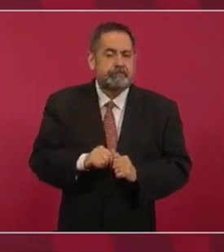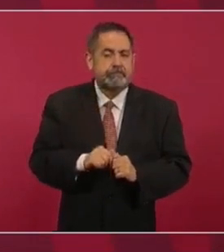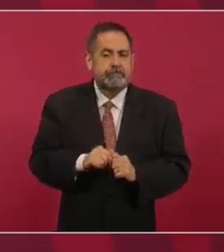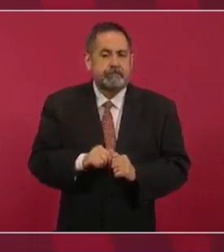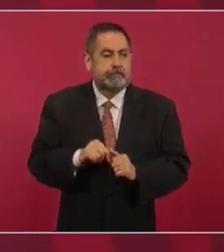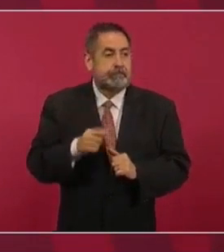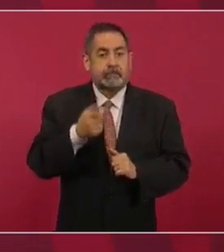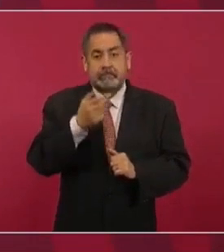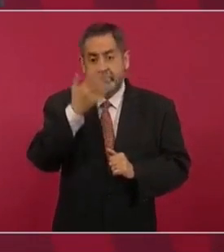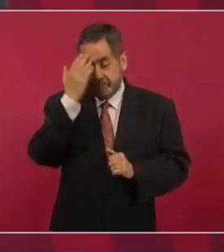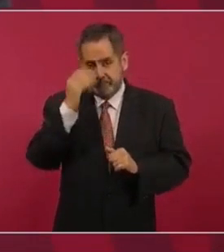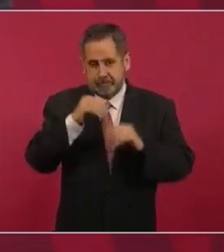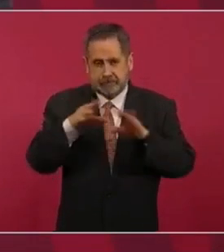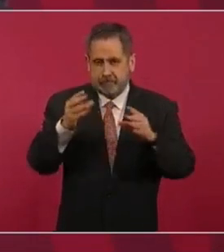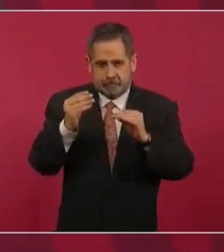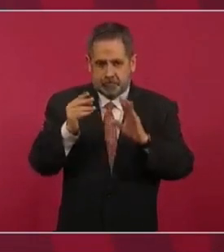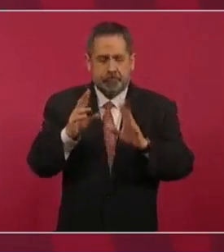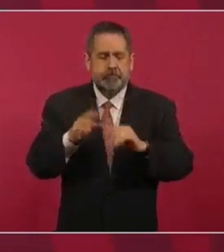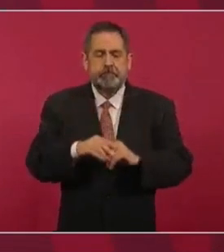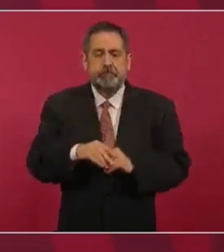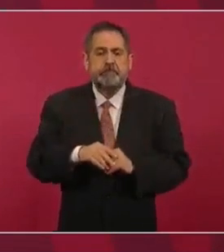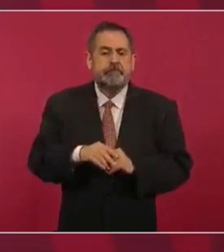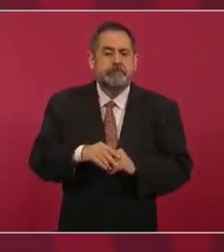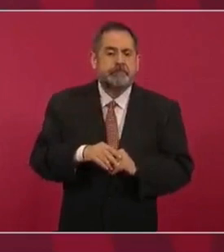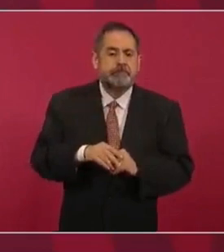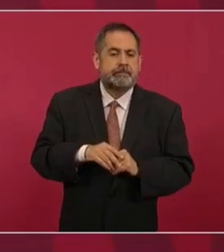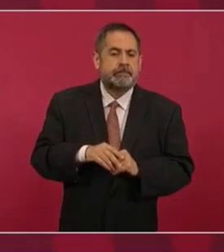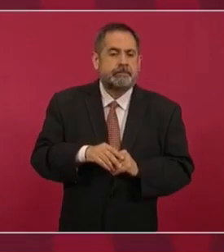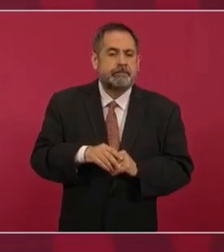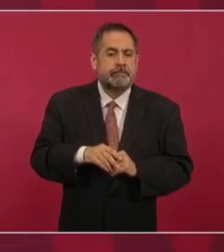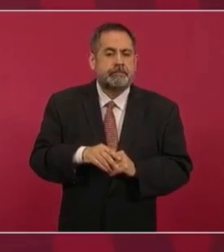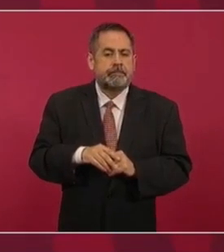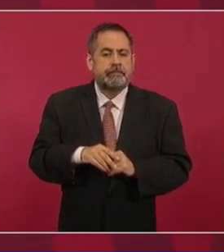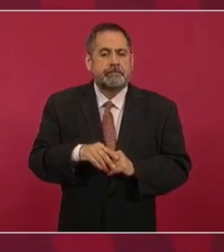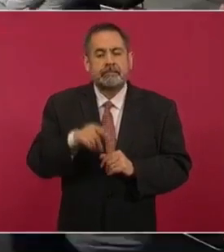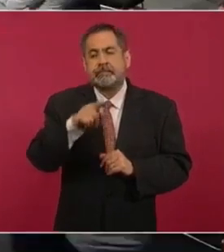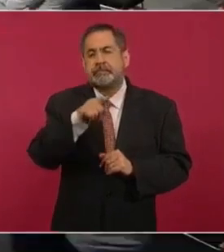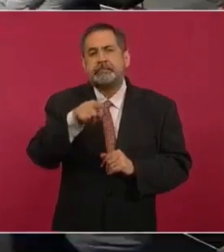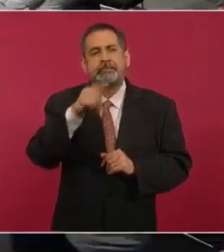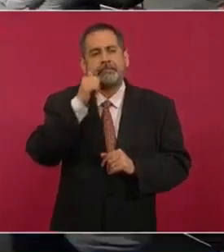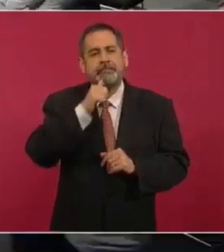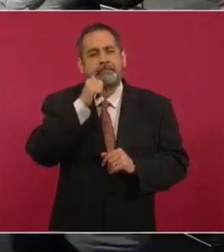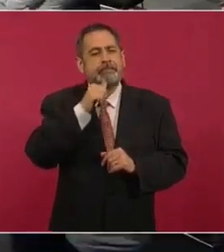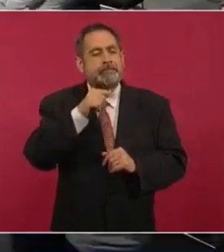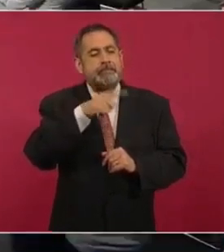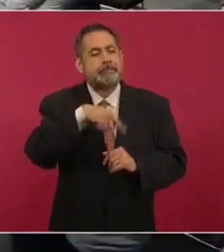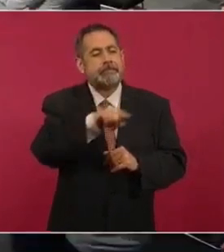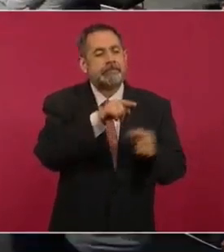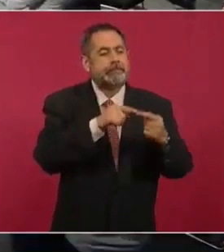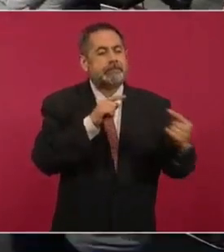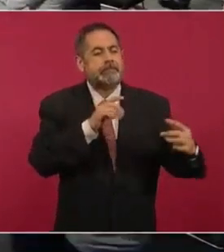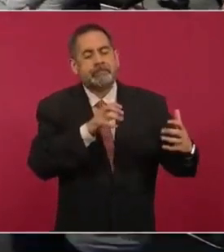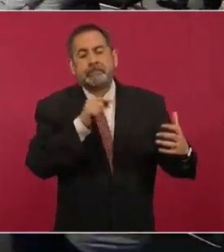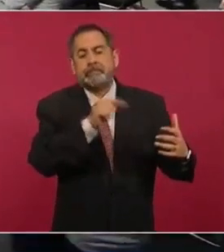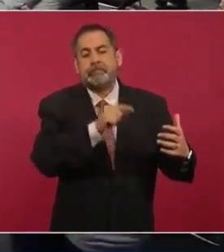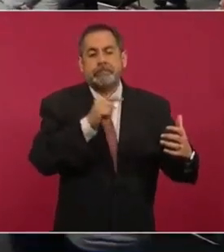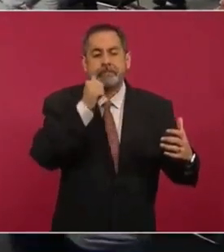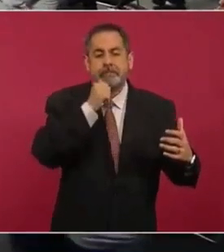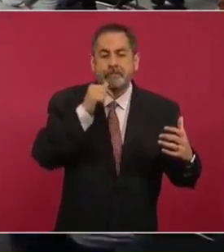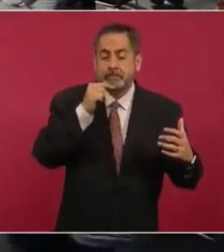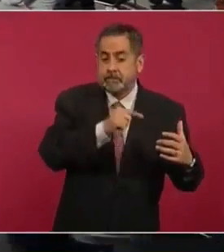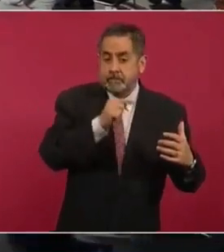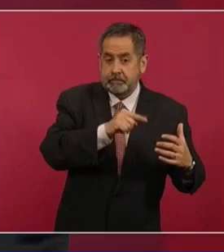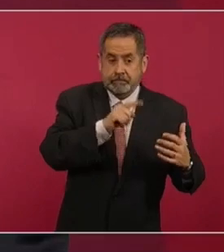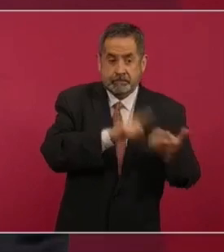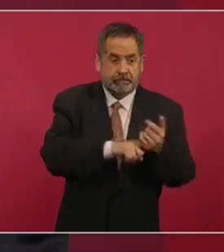sabe mucho, se sabe mucho. Además, siempre dicen nuestros adversarios, sobre todo